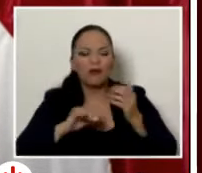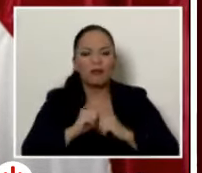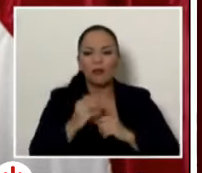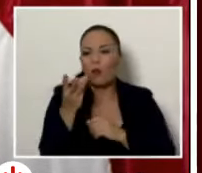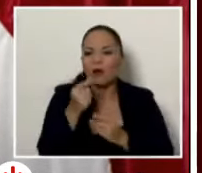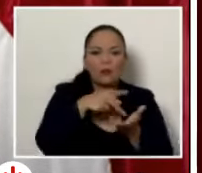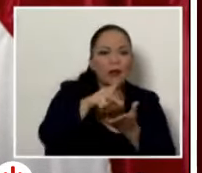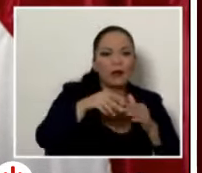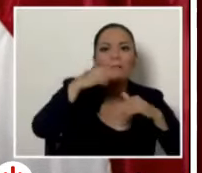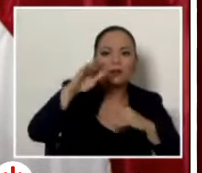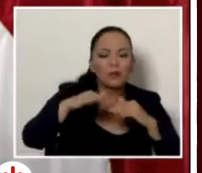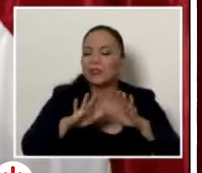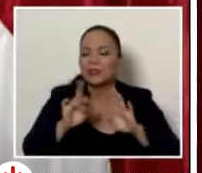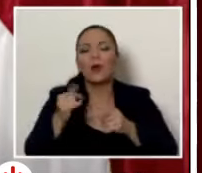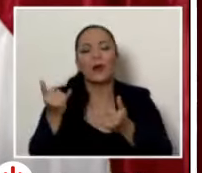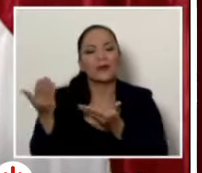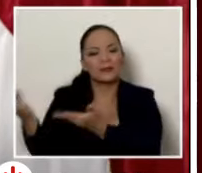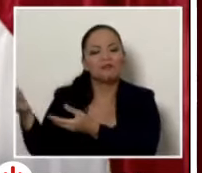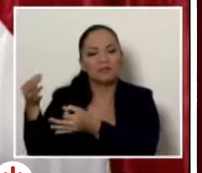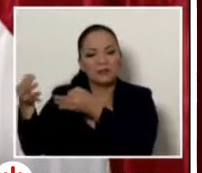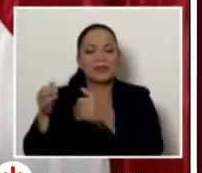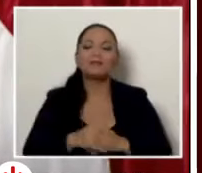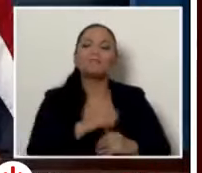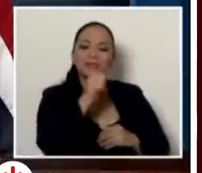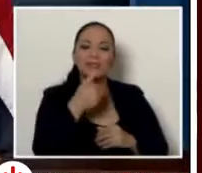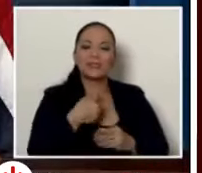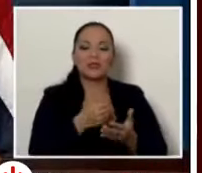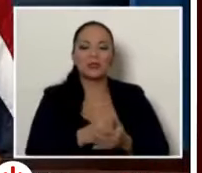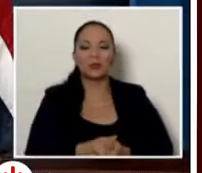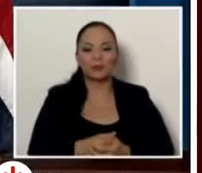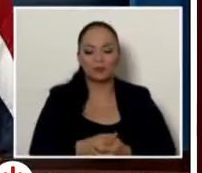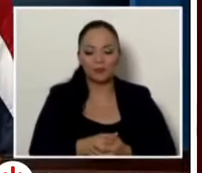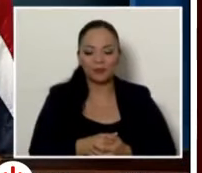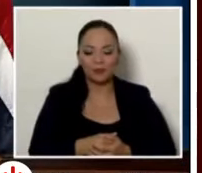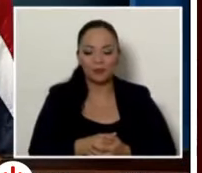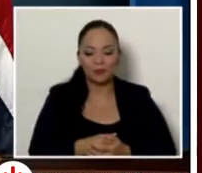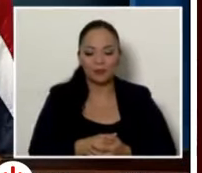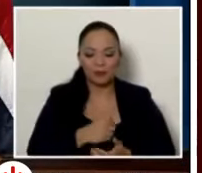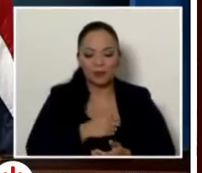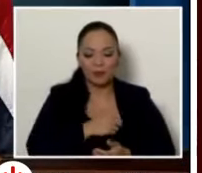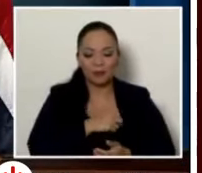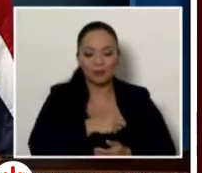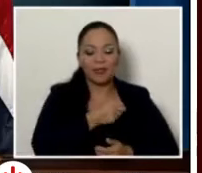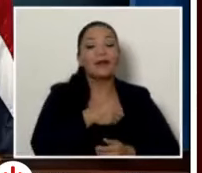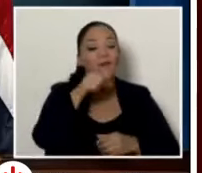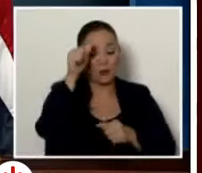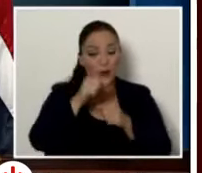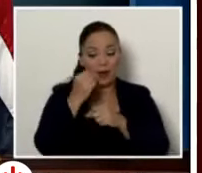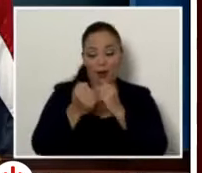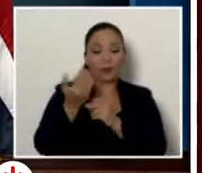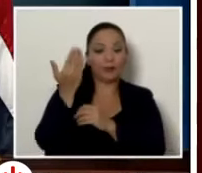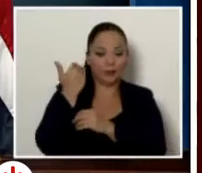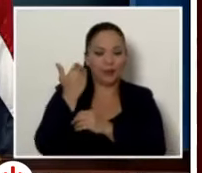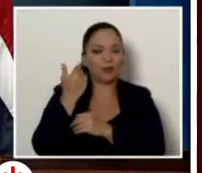iba a pagar más o menos. Dele, don Noguia. Sí, señor. tal vez recordar que el año anterior tuvimos